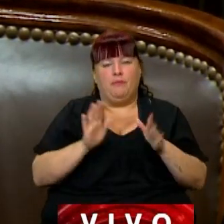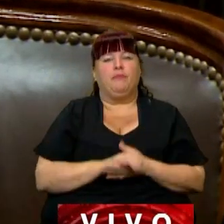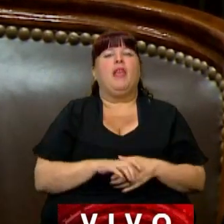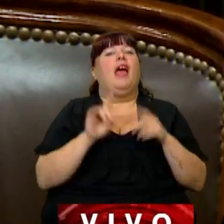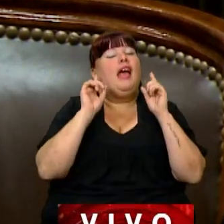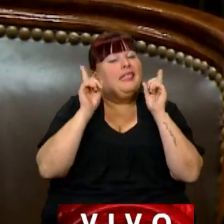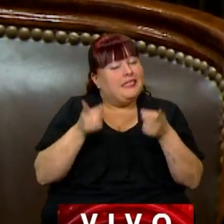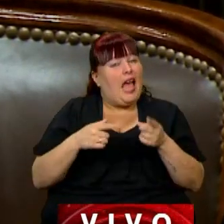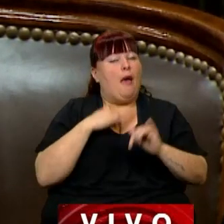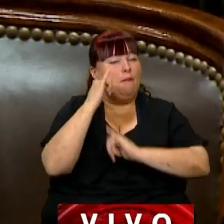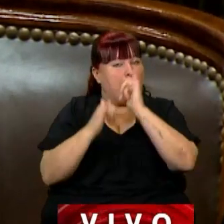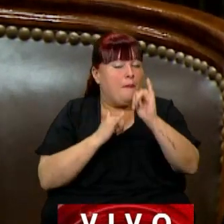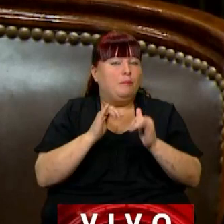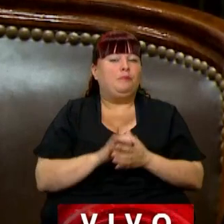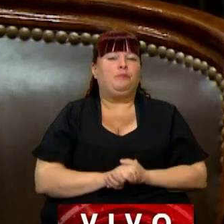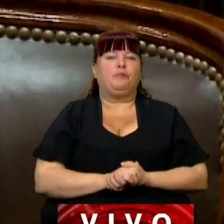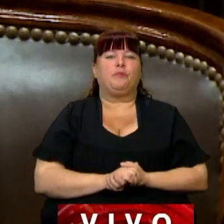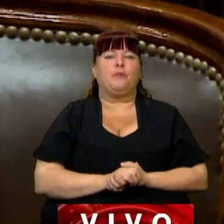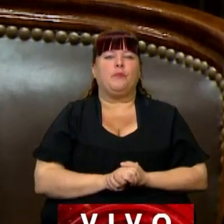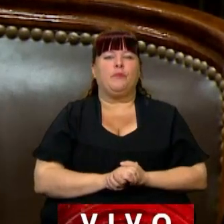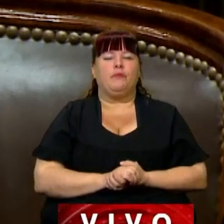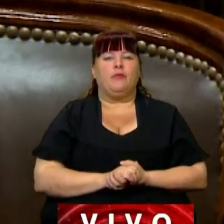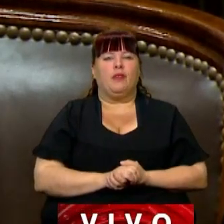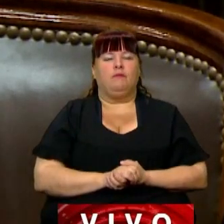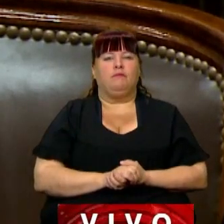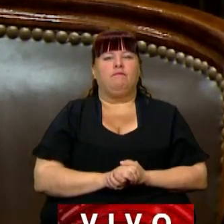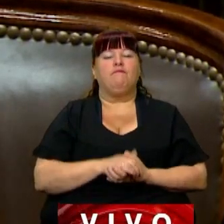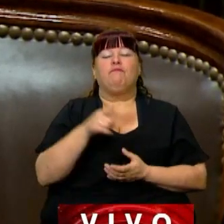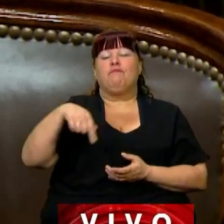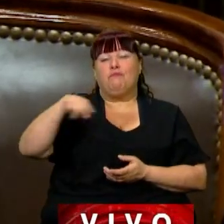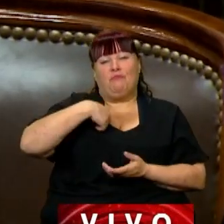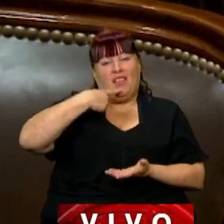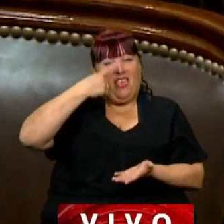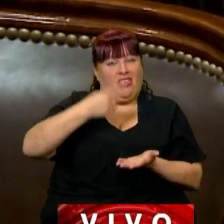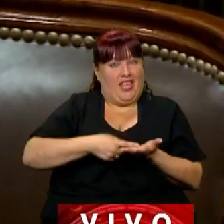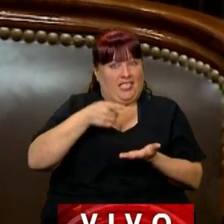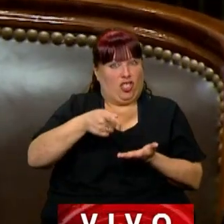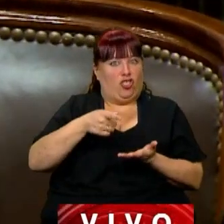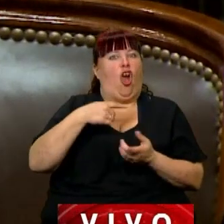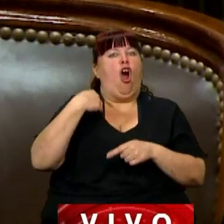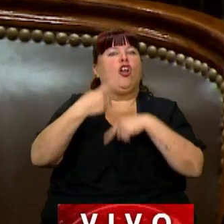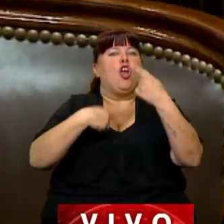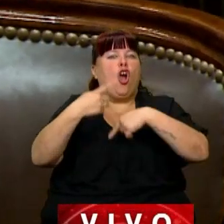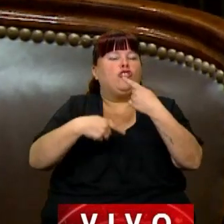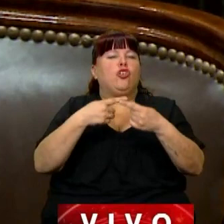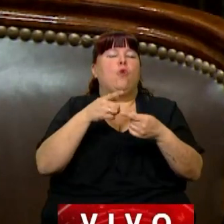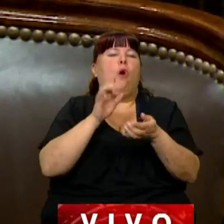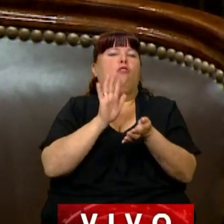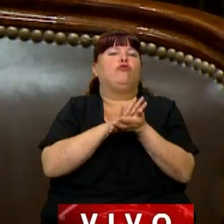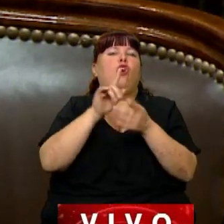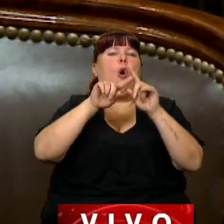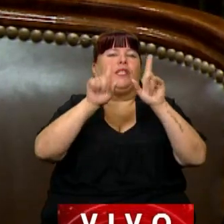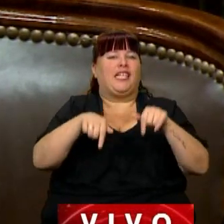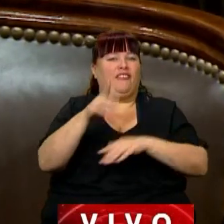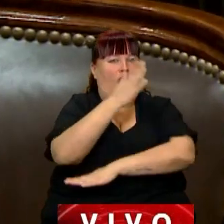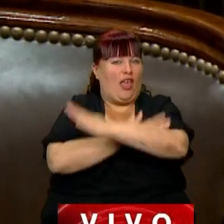también quiero decir que tomar esta decisión y avanzar sobre el